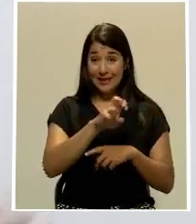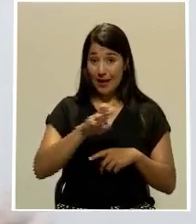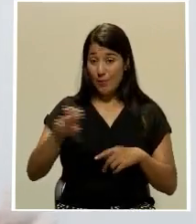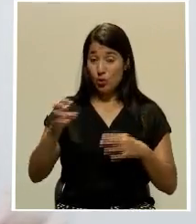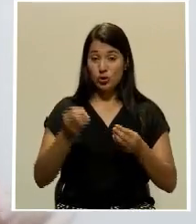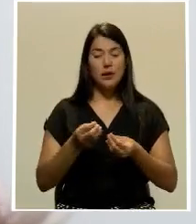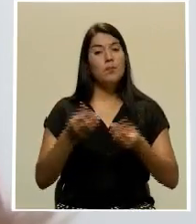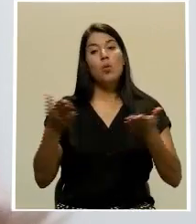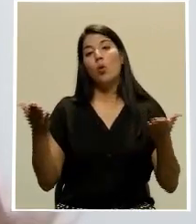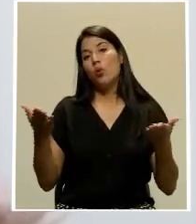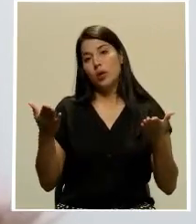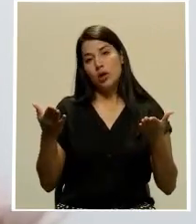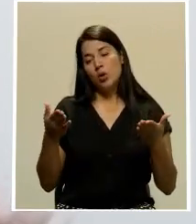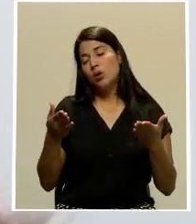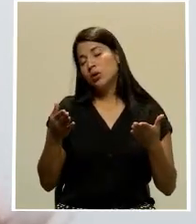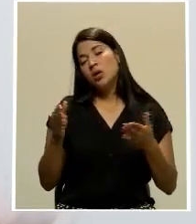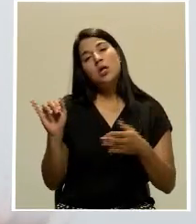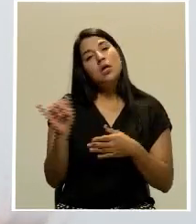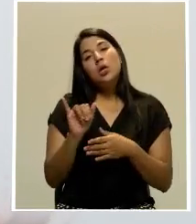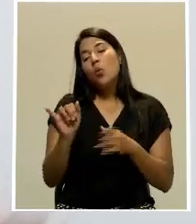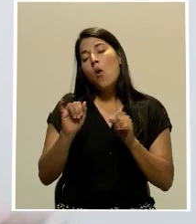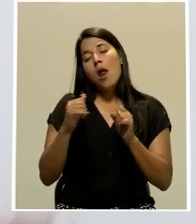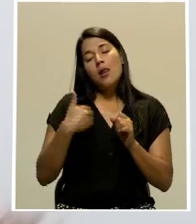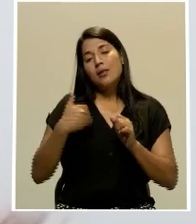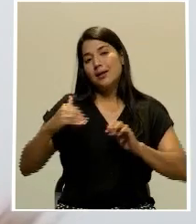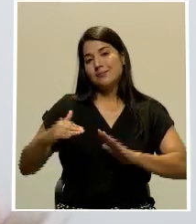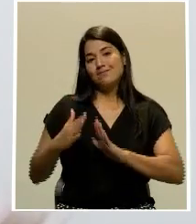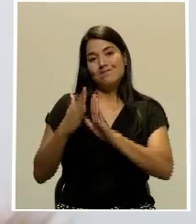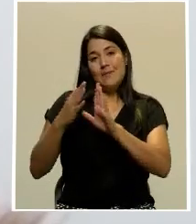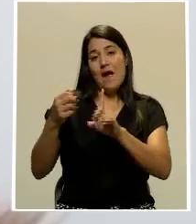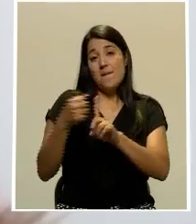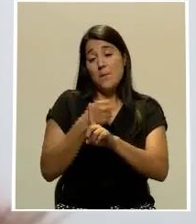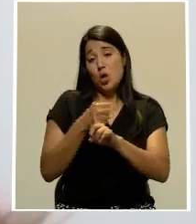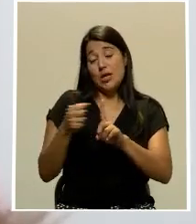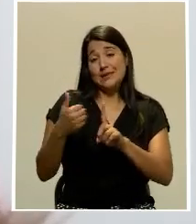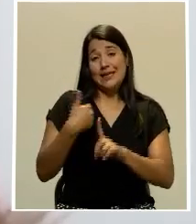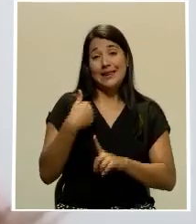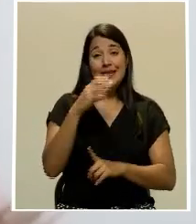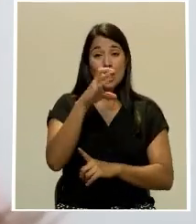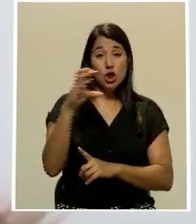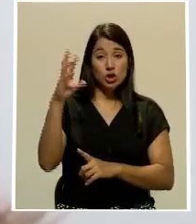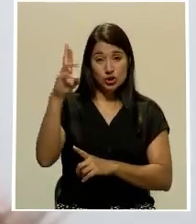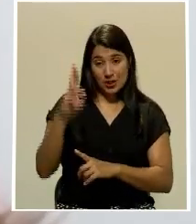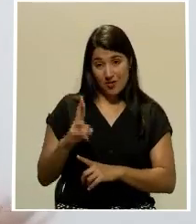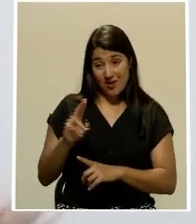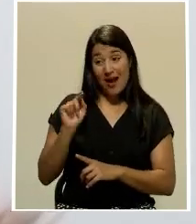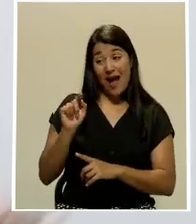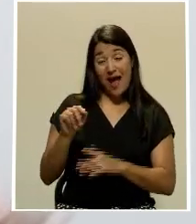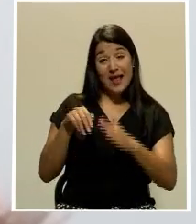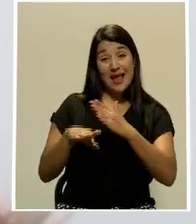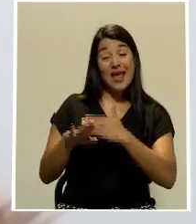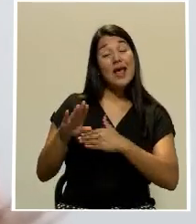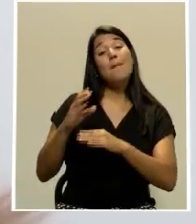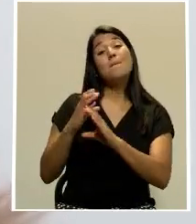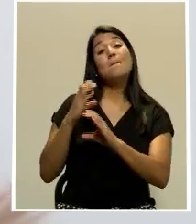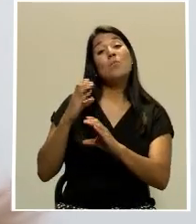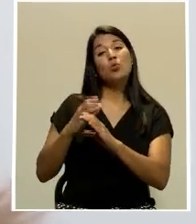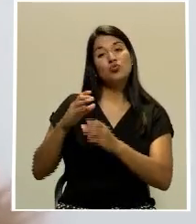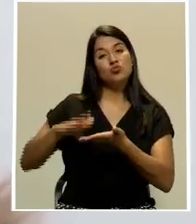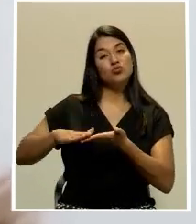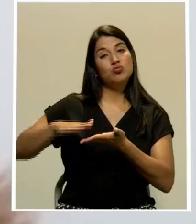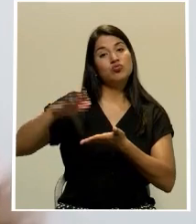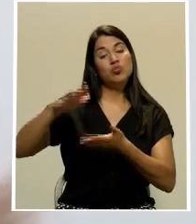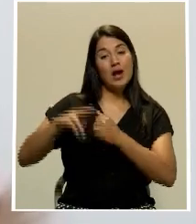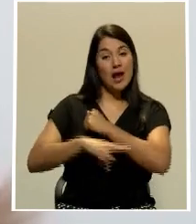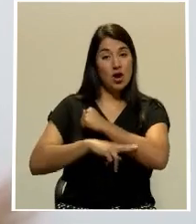encuentra exento a la ola de violencia que atraviesa el país, donde hemos tenido un incremento importante, sobre todo en el tema de robos y